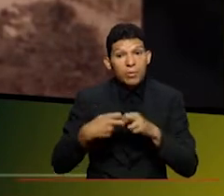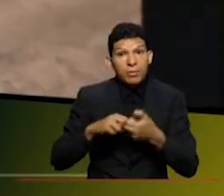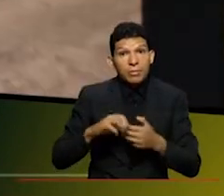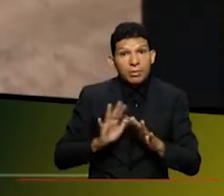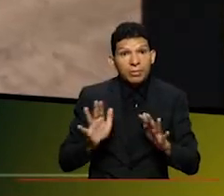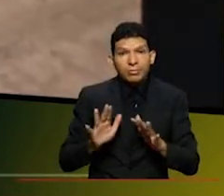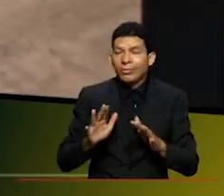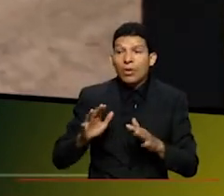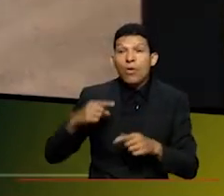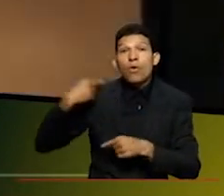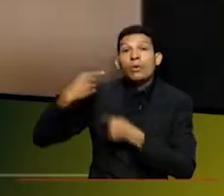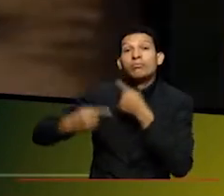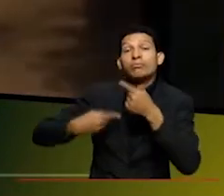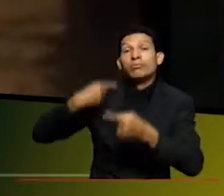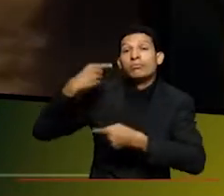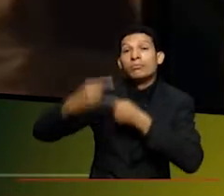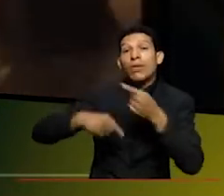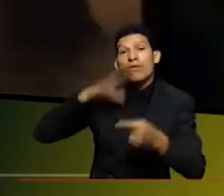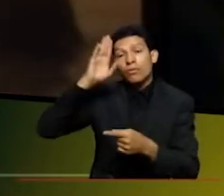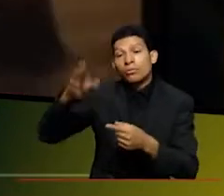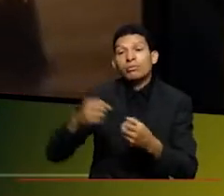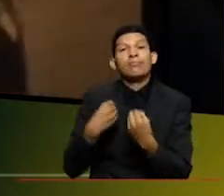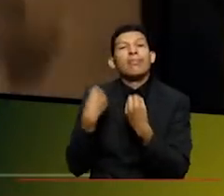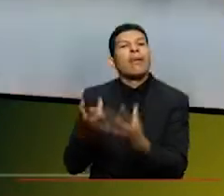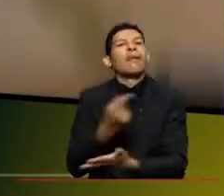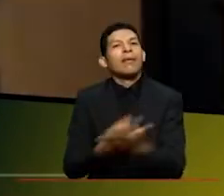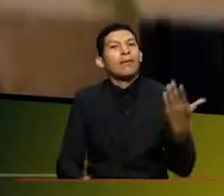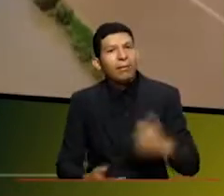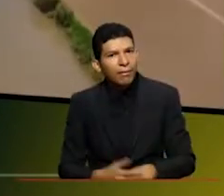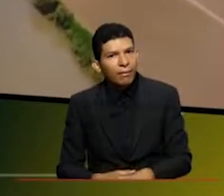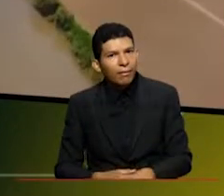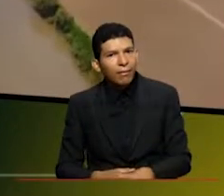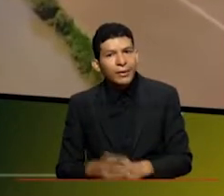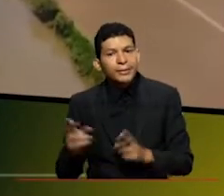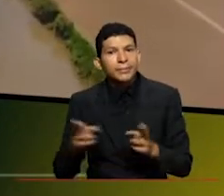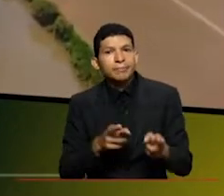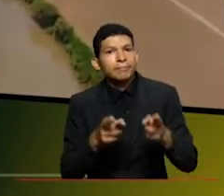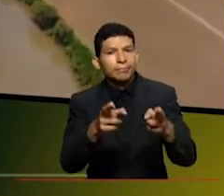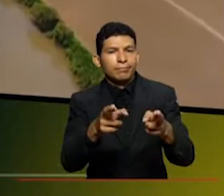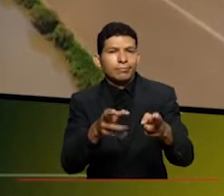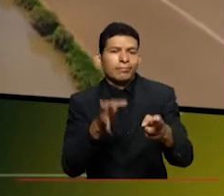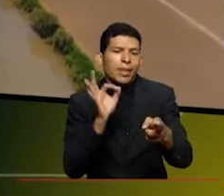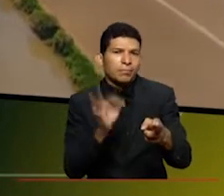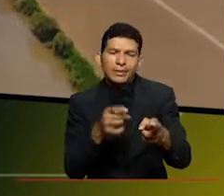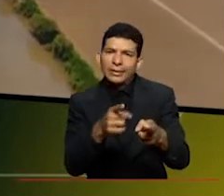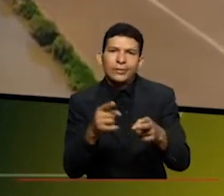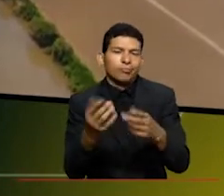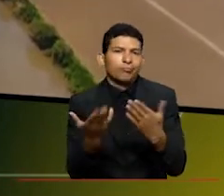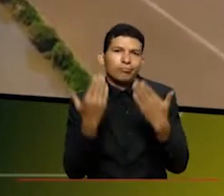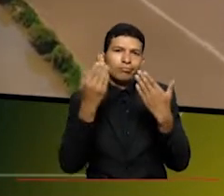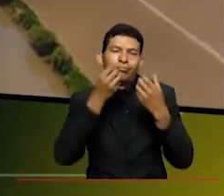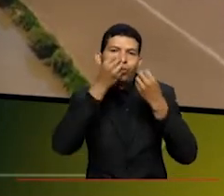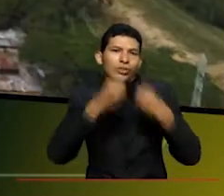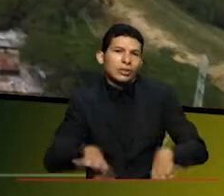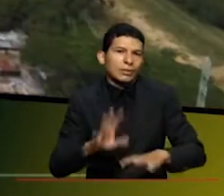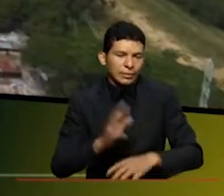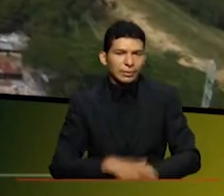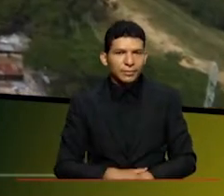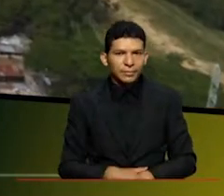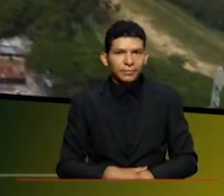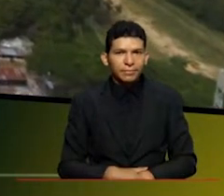no las generaciones que vienen futuras que les vamos a dejar les estamos dejando un río que realmente no les va a ser útil entonces no puede ser